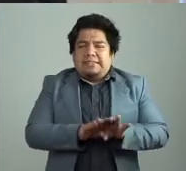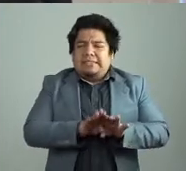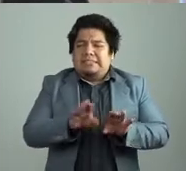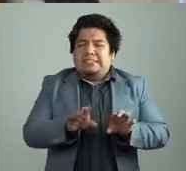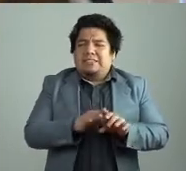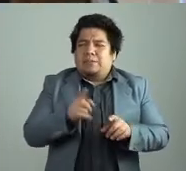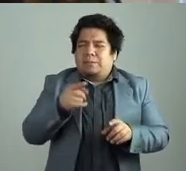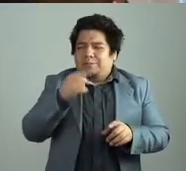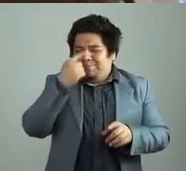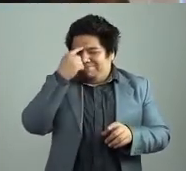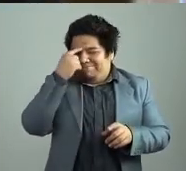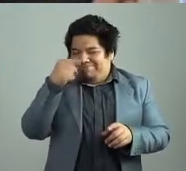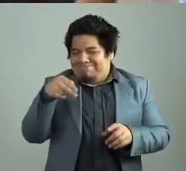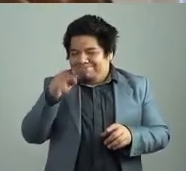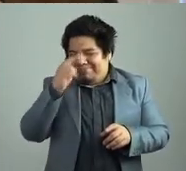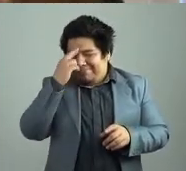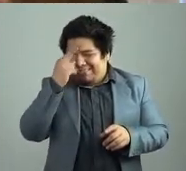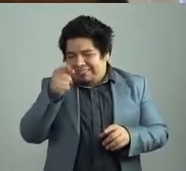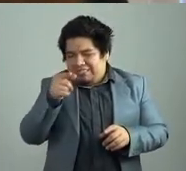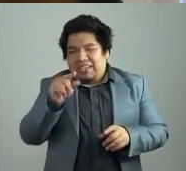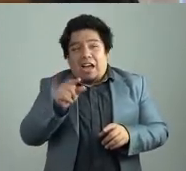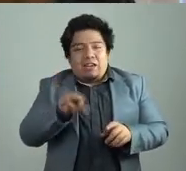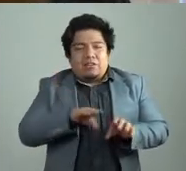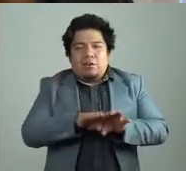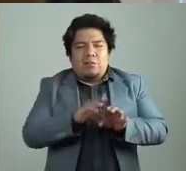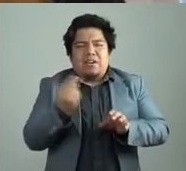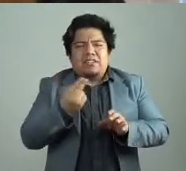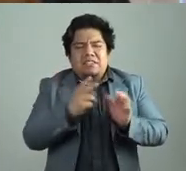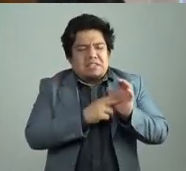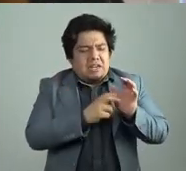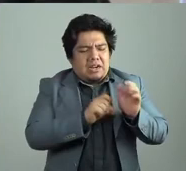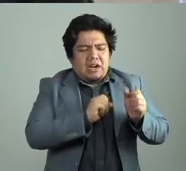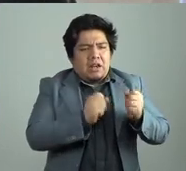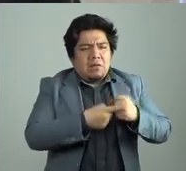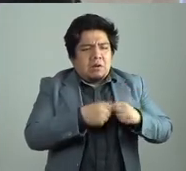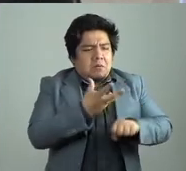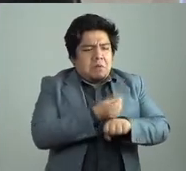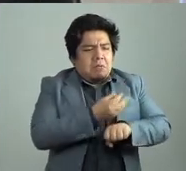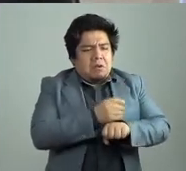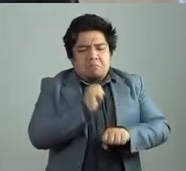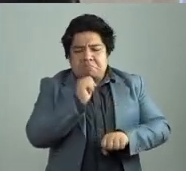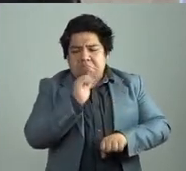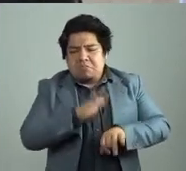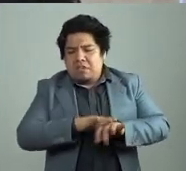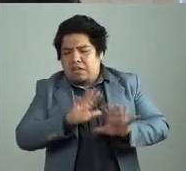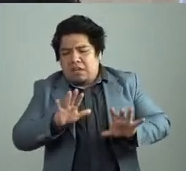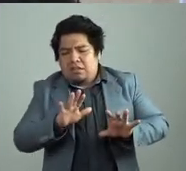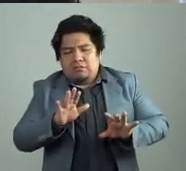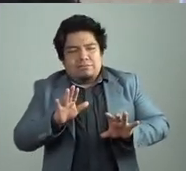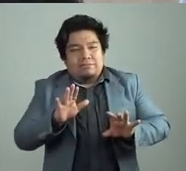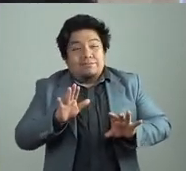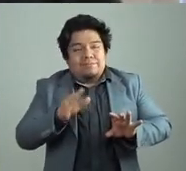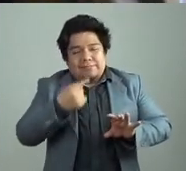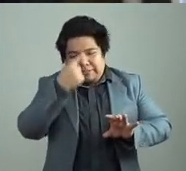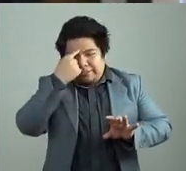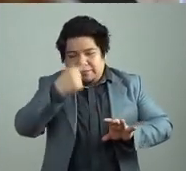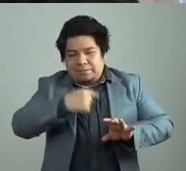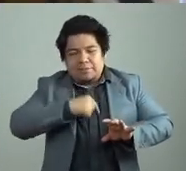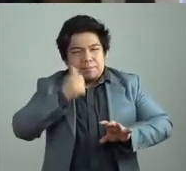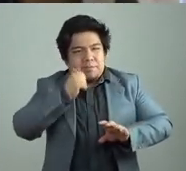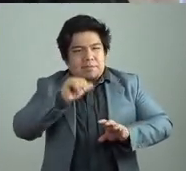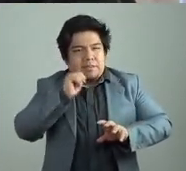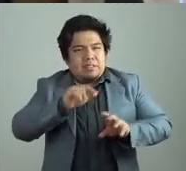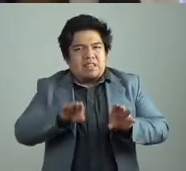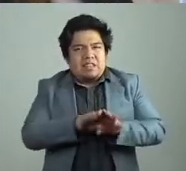Este arreglo, ni mucho menos. Y aparte, pues ahí también yo creo que tiro toda mi furia, ¿no? Porque la